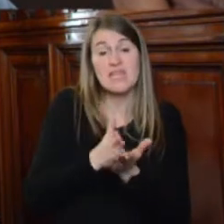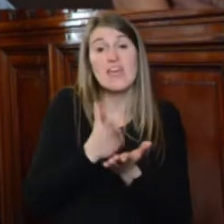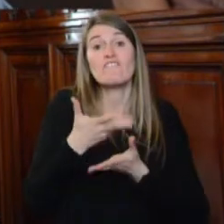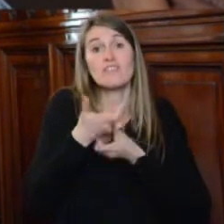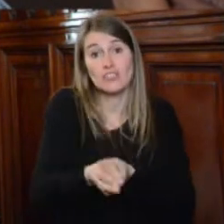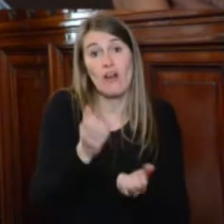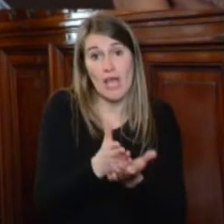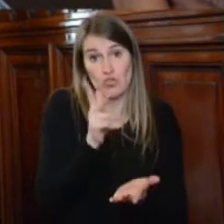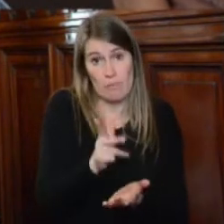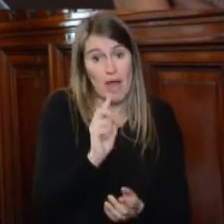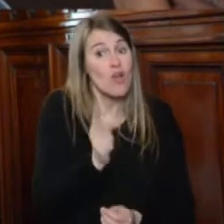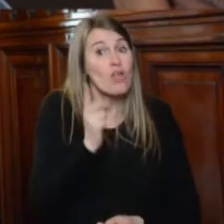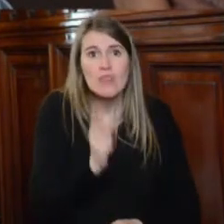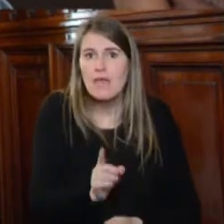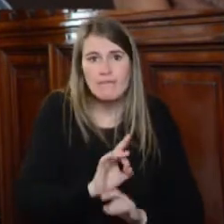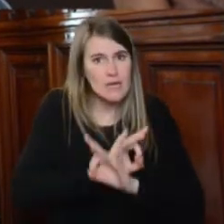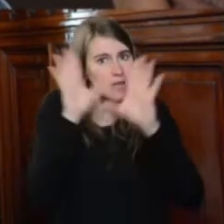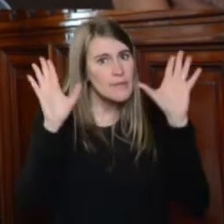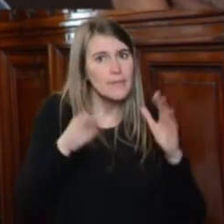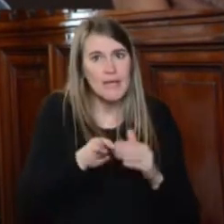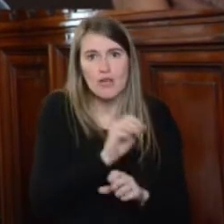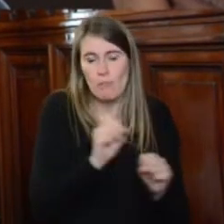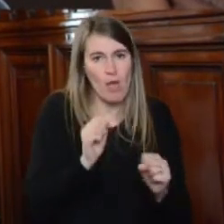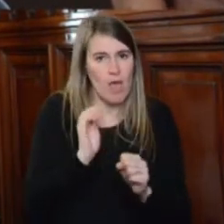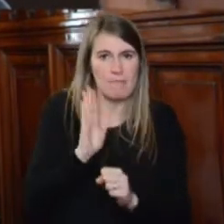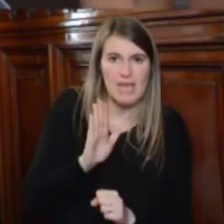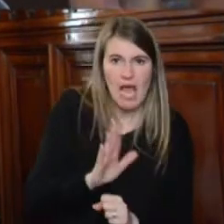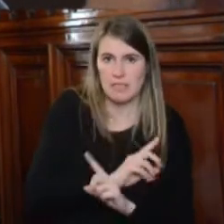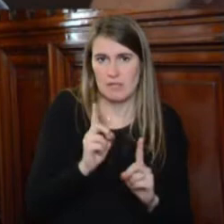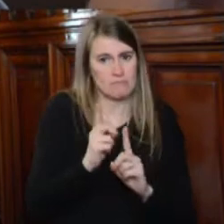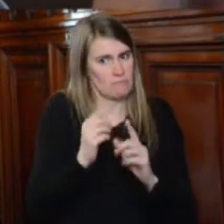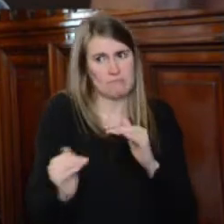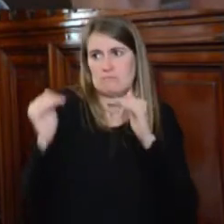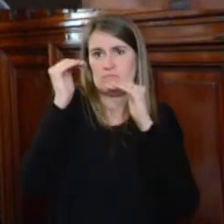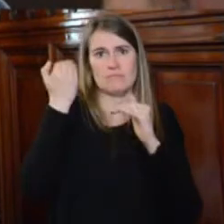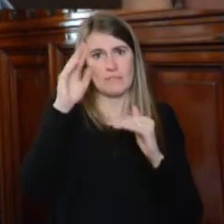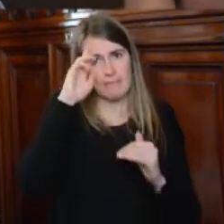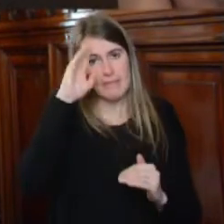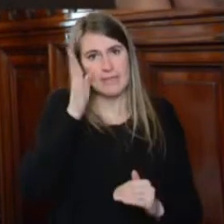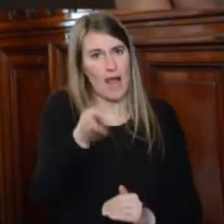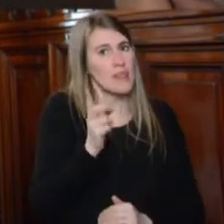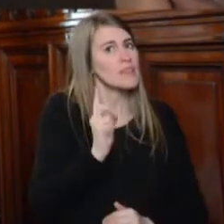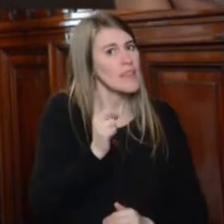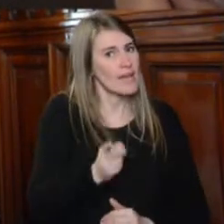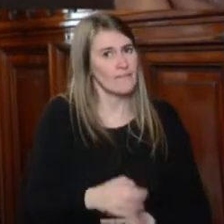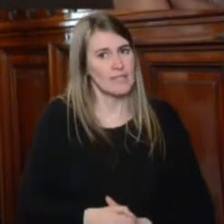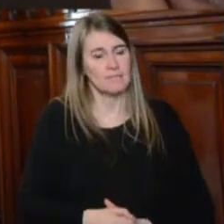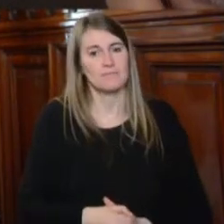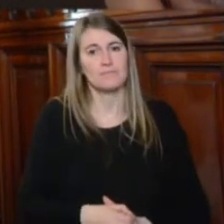más alto nivel de las autoridades posible, para que se